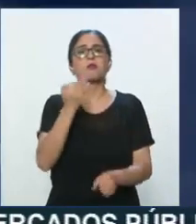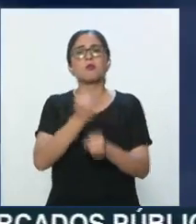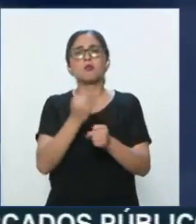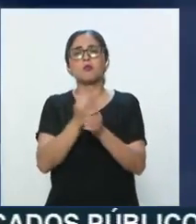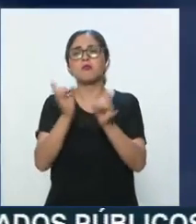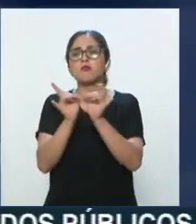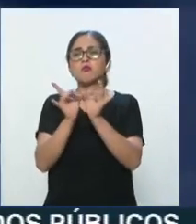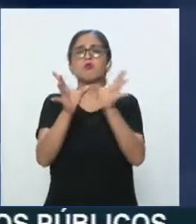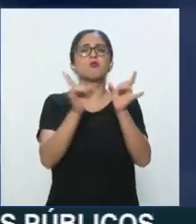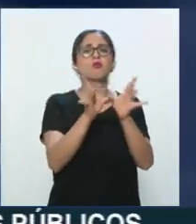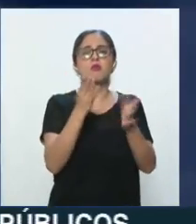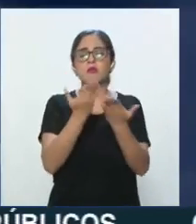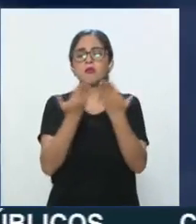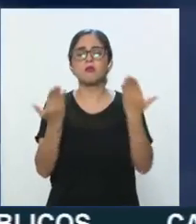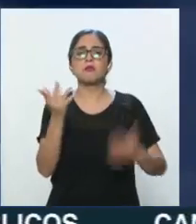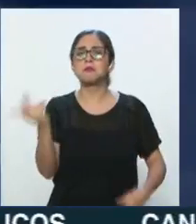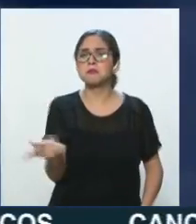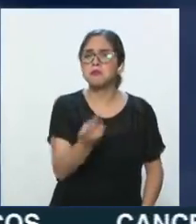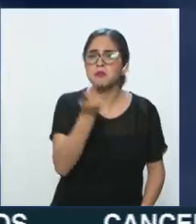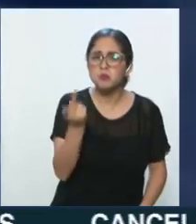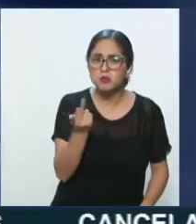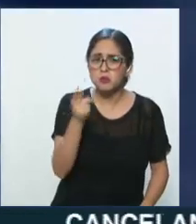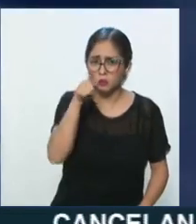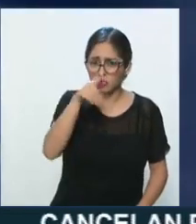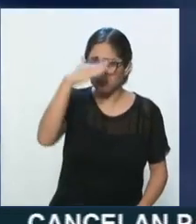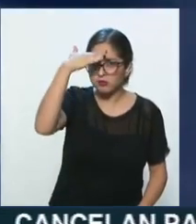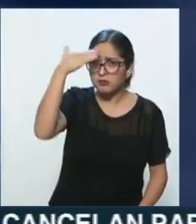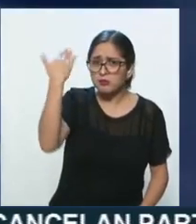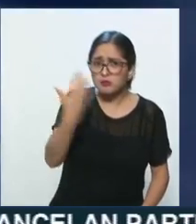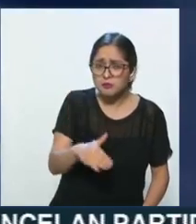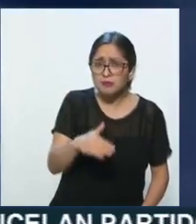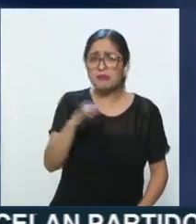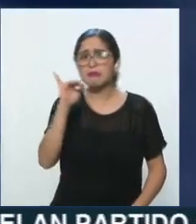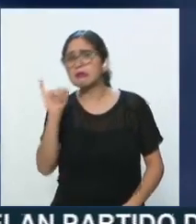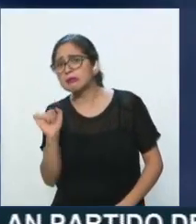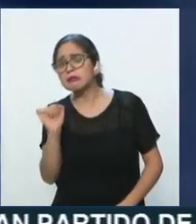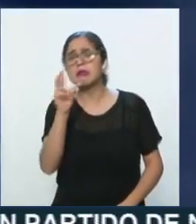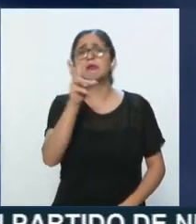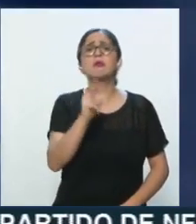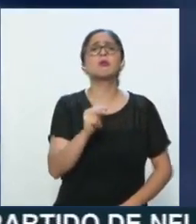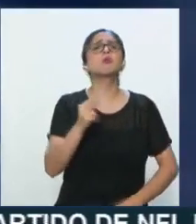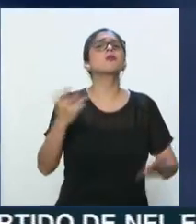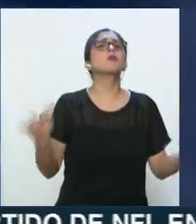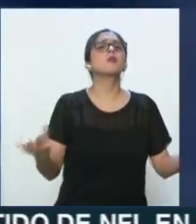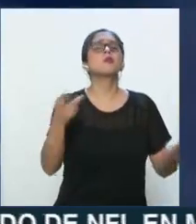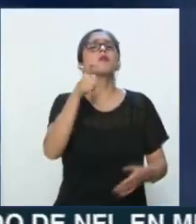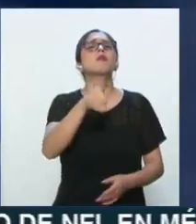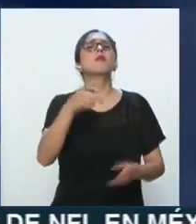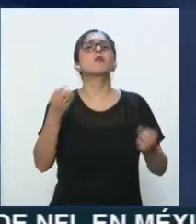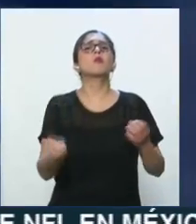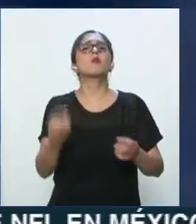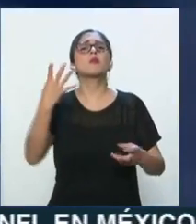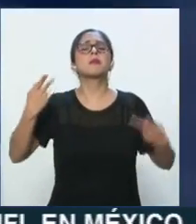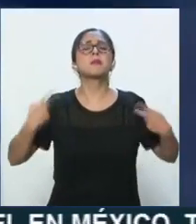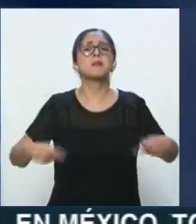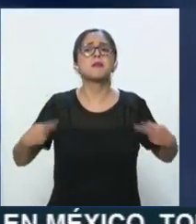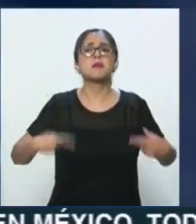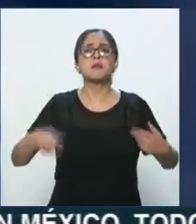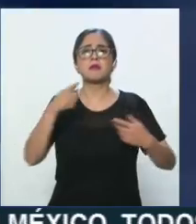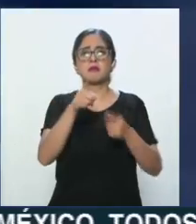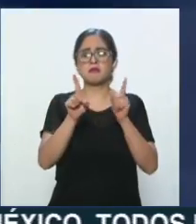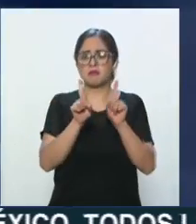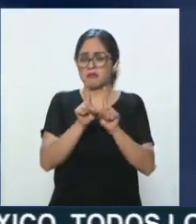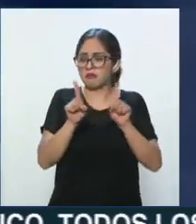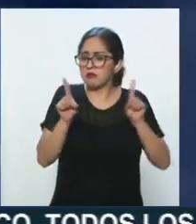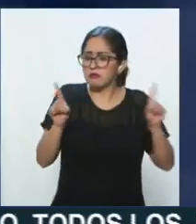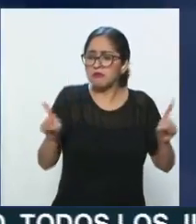entre otras, la siguiente pregunta. ¿Sabía? ¿No sabía? Si no sabía, ¿qué nivel de aislamiento, de ceguera, de sordera